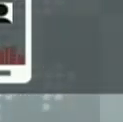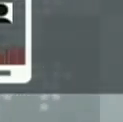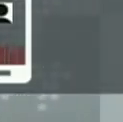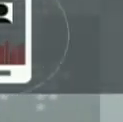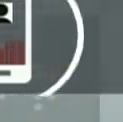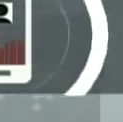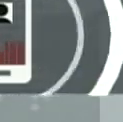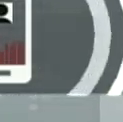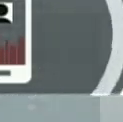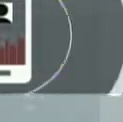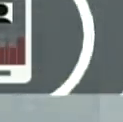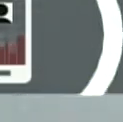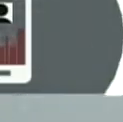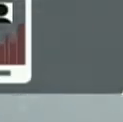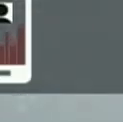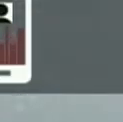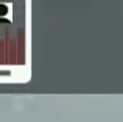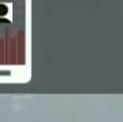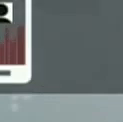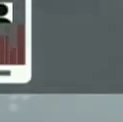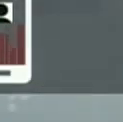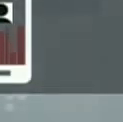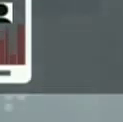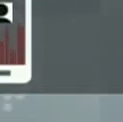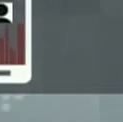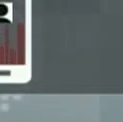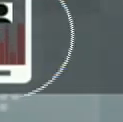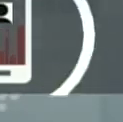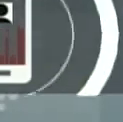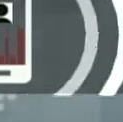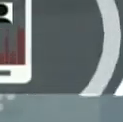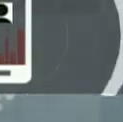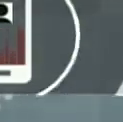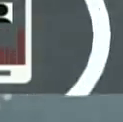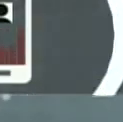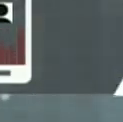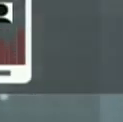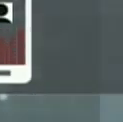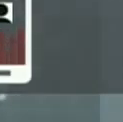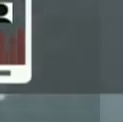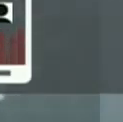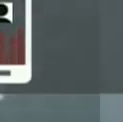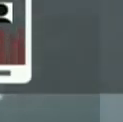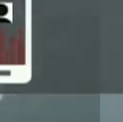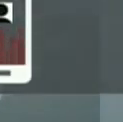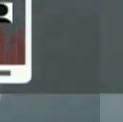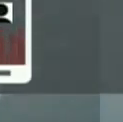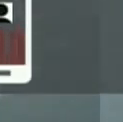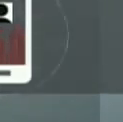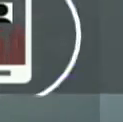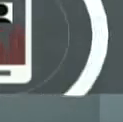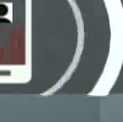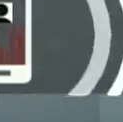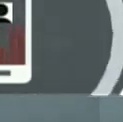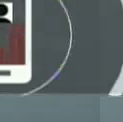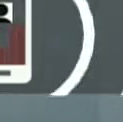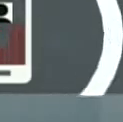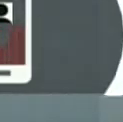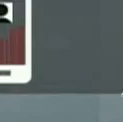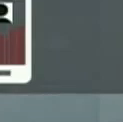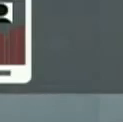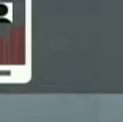mundial, pero el primer país a ayudar, el primer país a ayudar de hecho el Estado de Amazonas, es el gobierno venezolano.